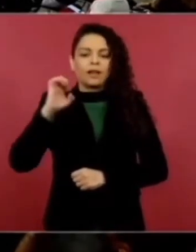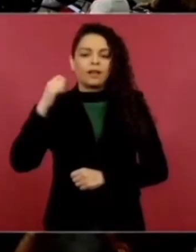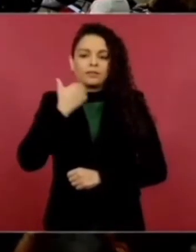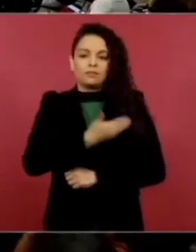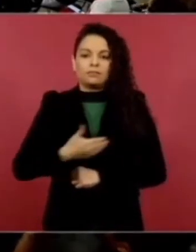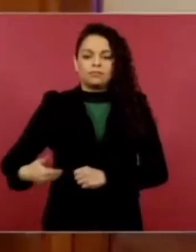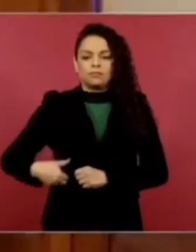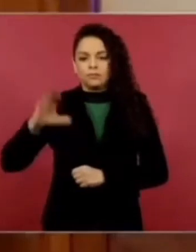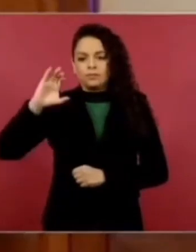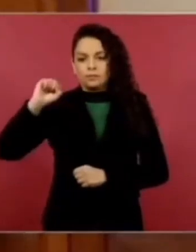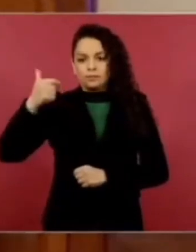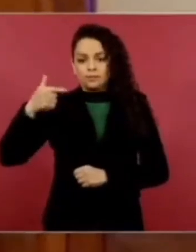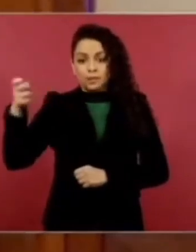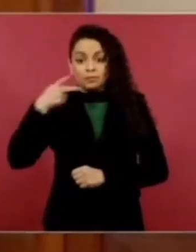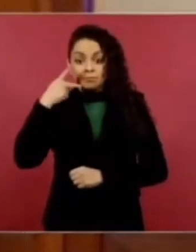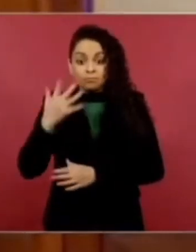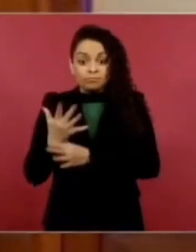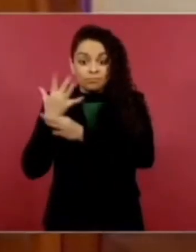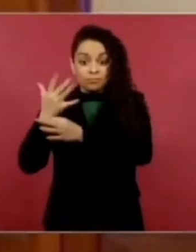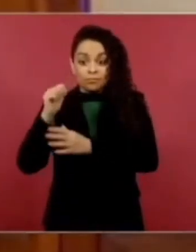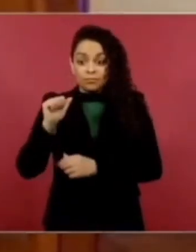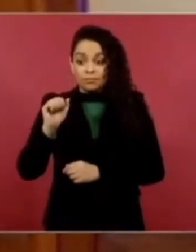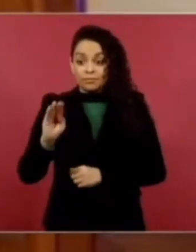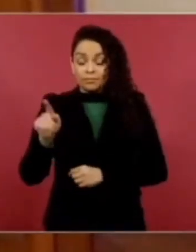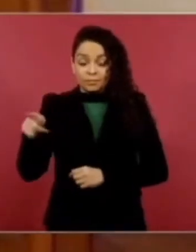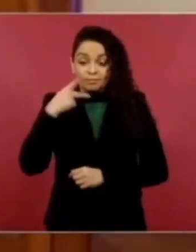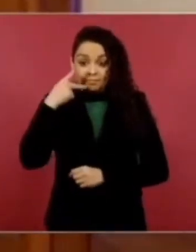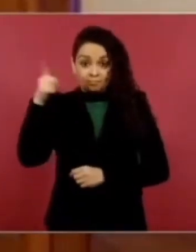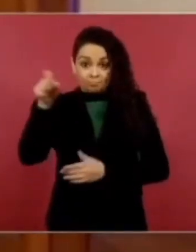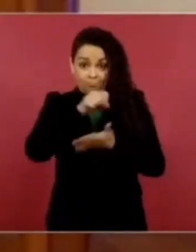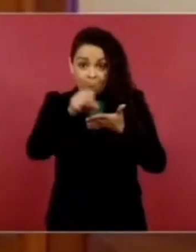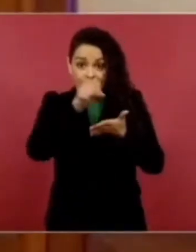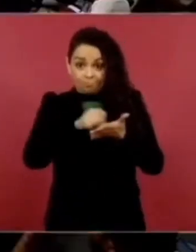Entonces aquí hasta dije